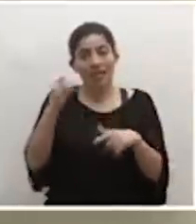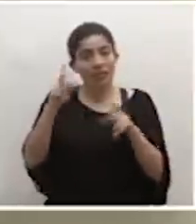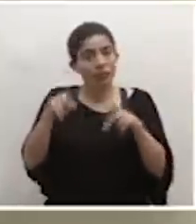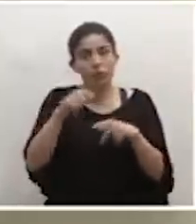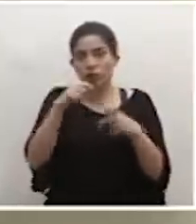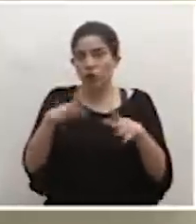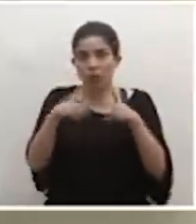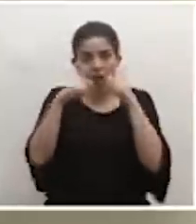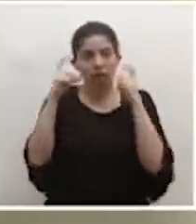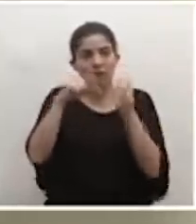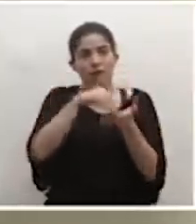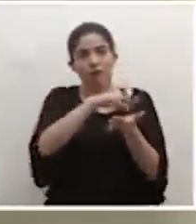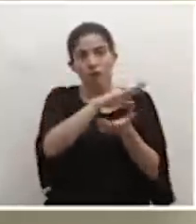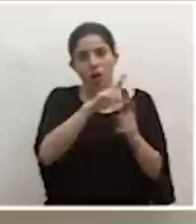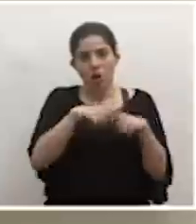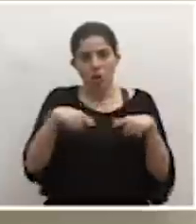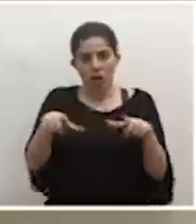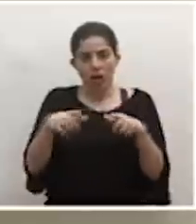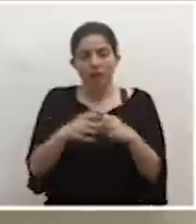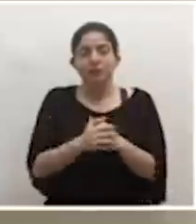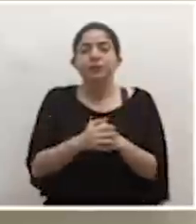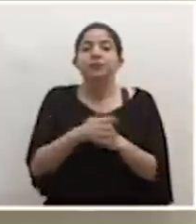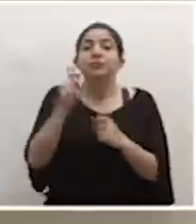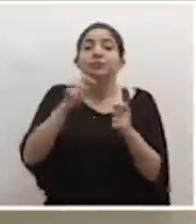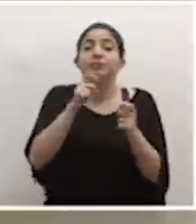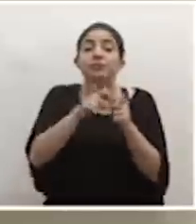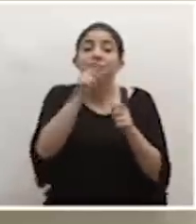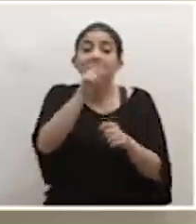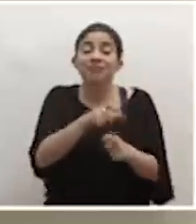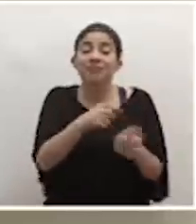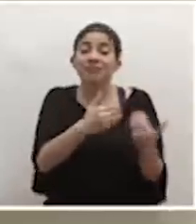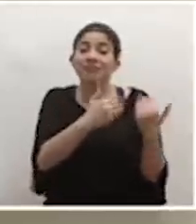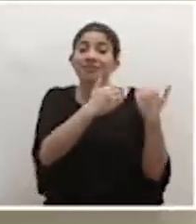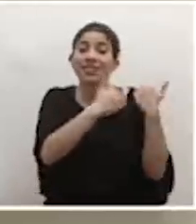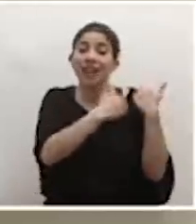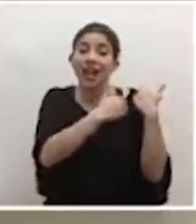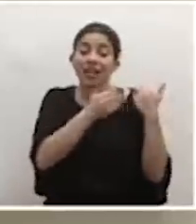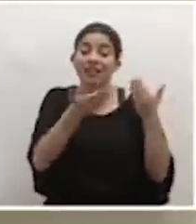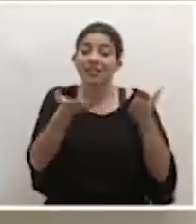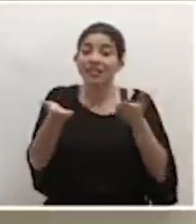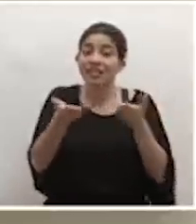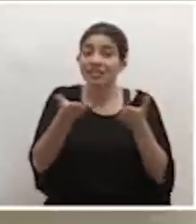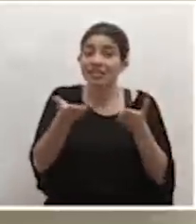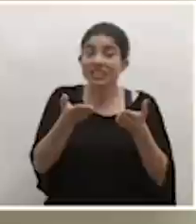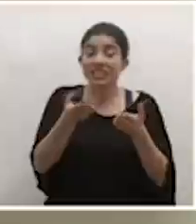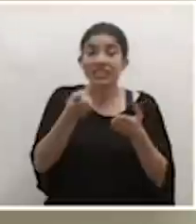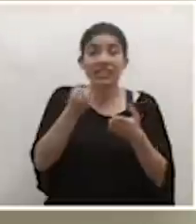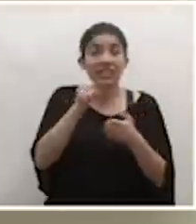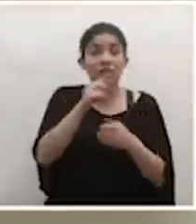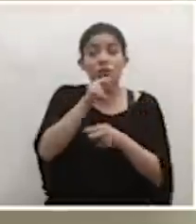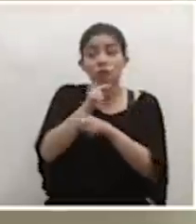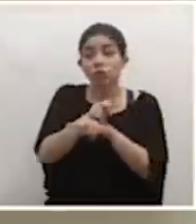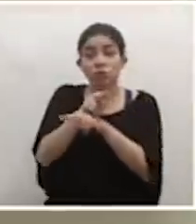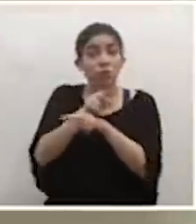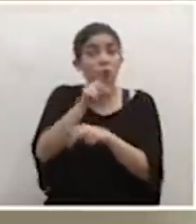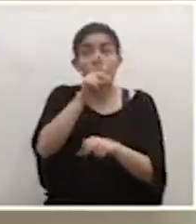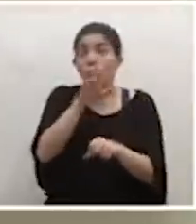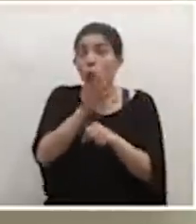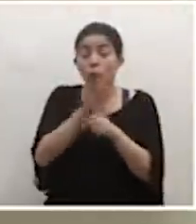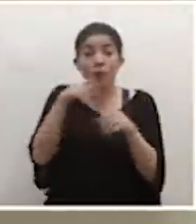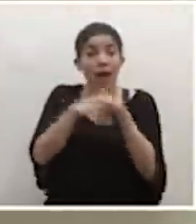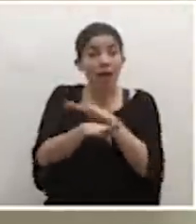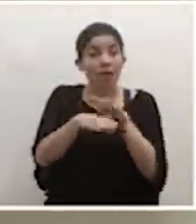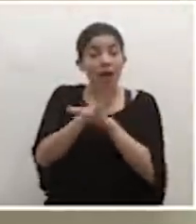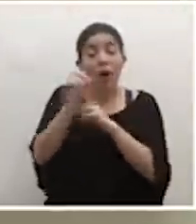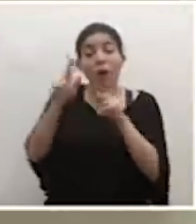deberá abandonar el recinto. Y justamente el encargado de estos servicios que no cumpla con esta supervisión, tanto en el ingreso